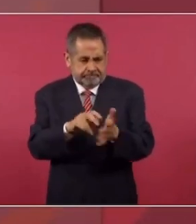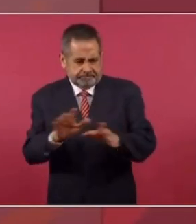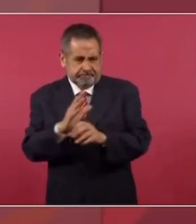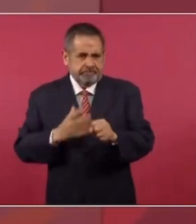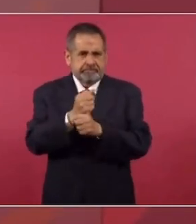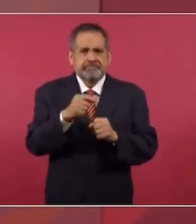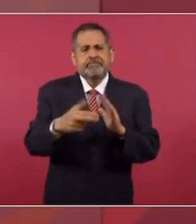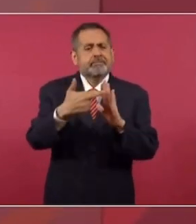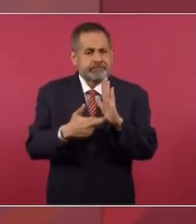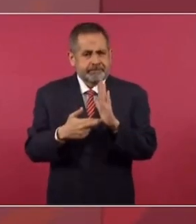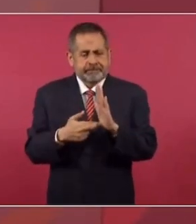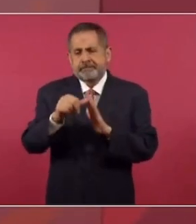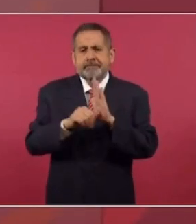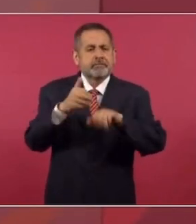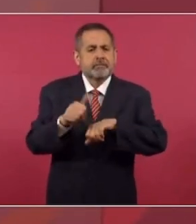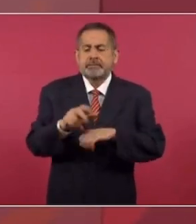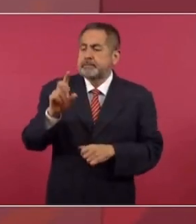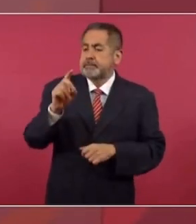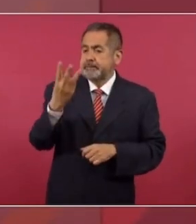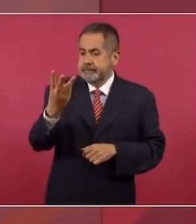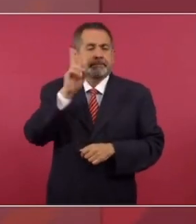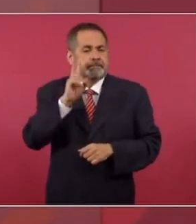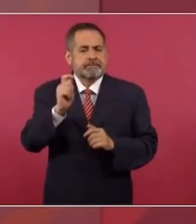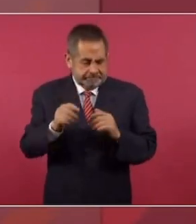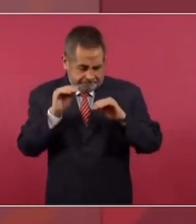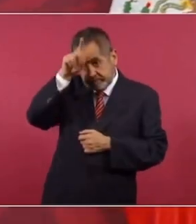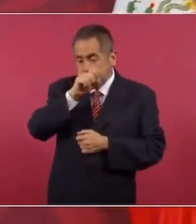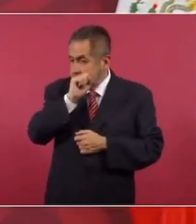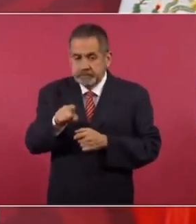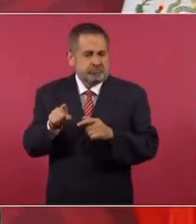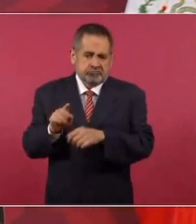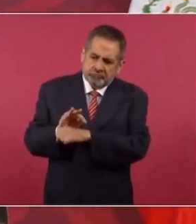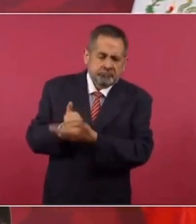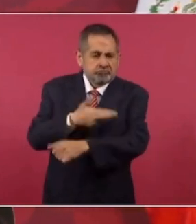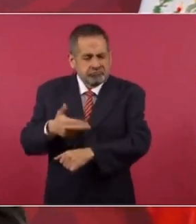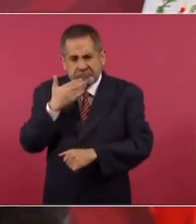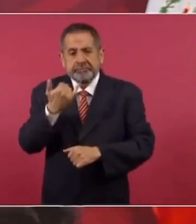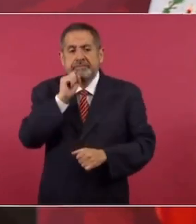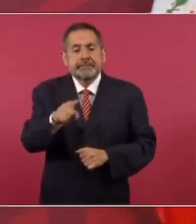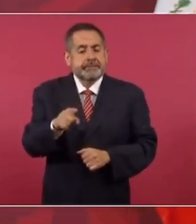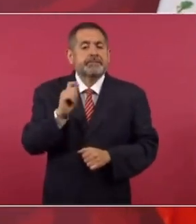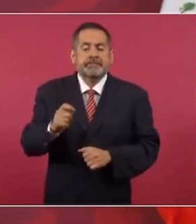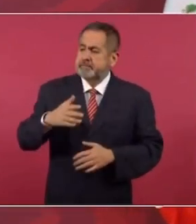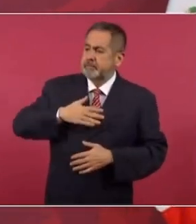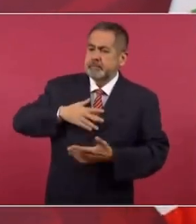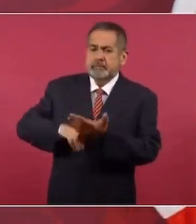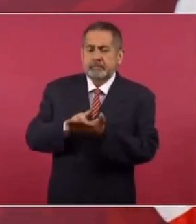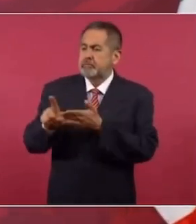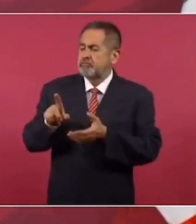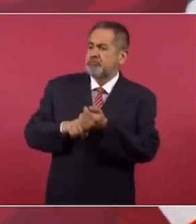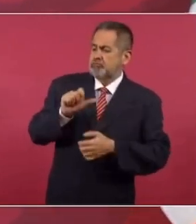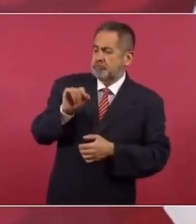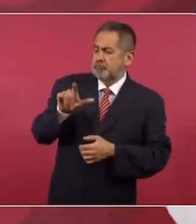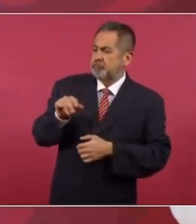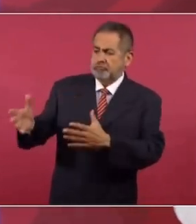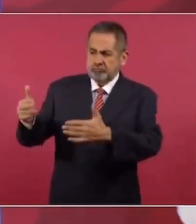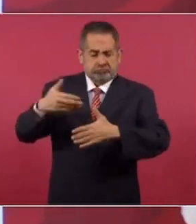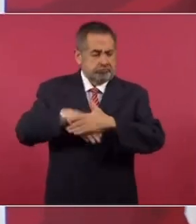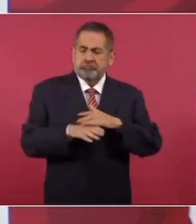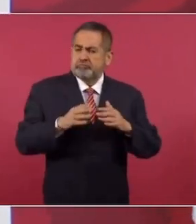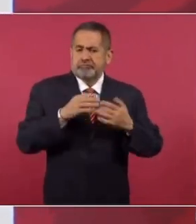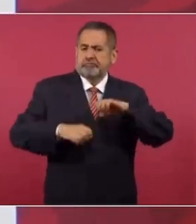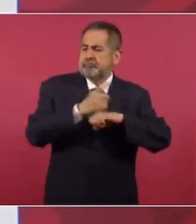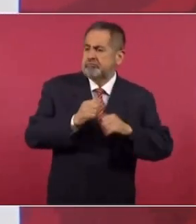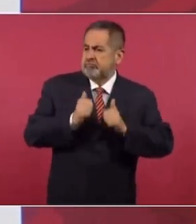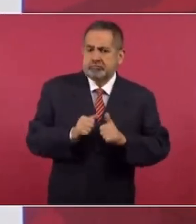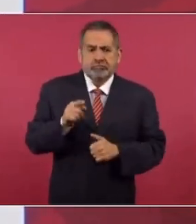o reglamentar el artículo 33 de nuestra Constitución, también haciendo valer el derecho de asilo. Esto es